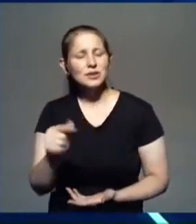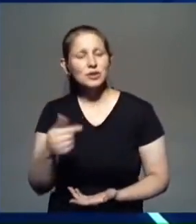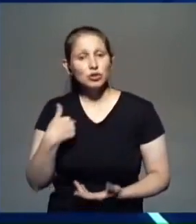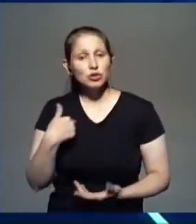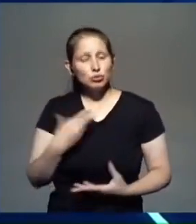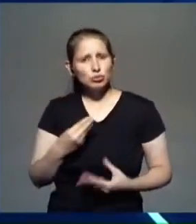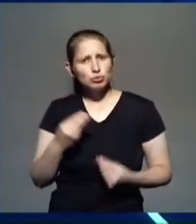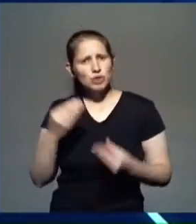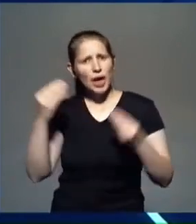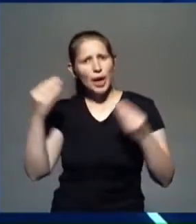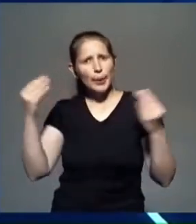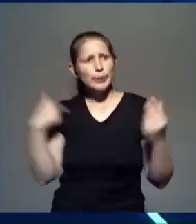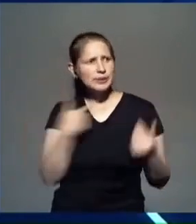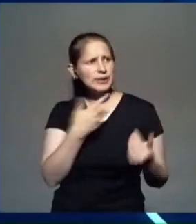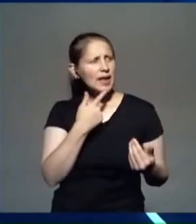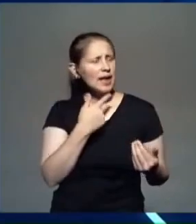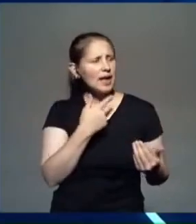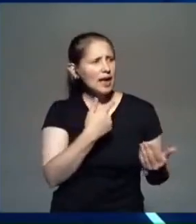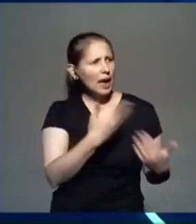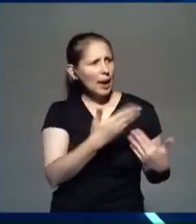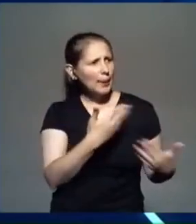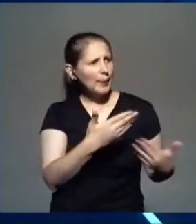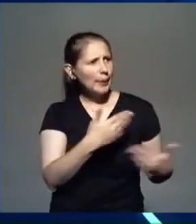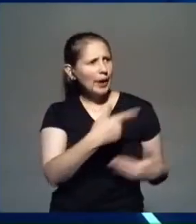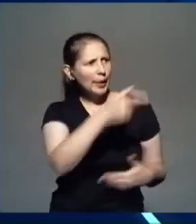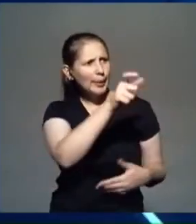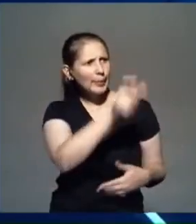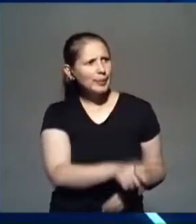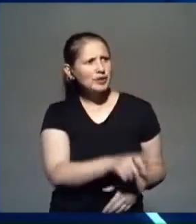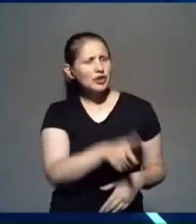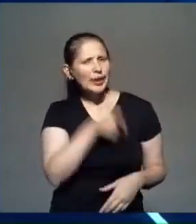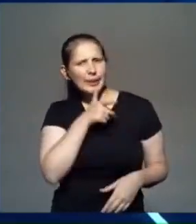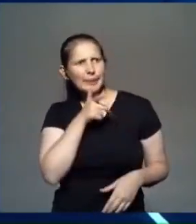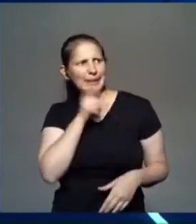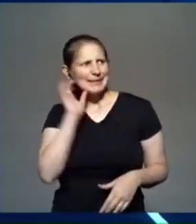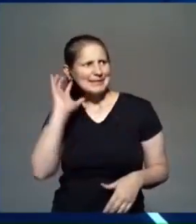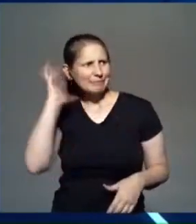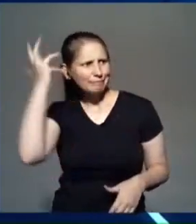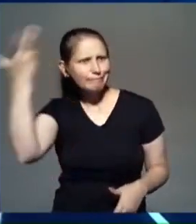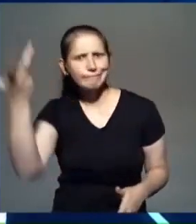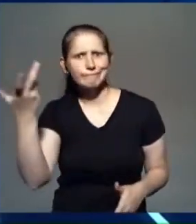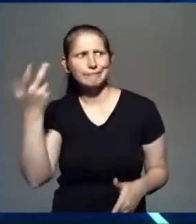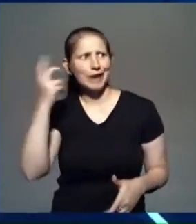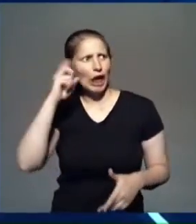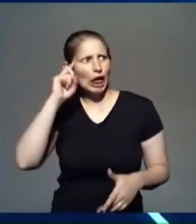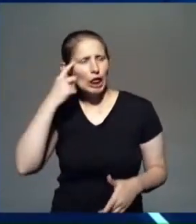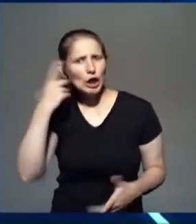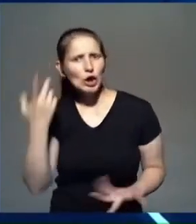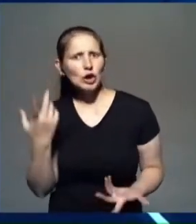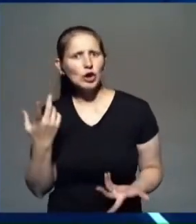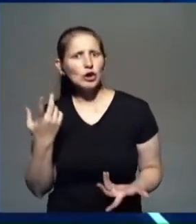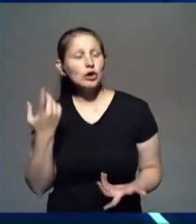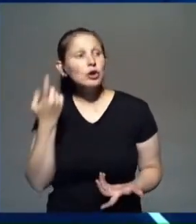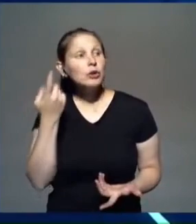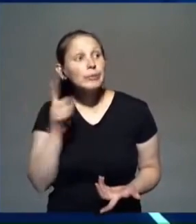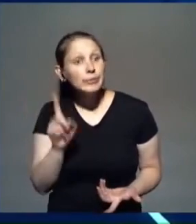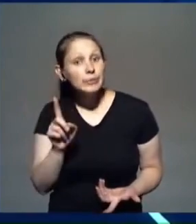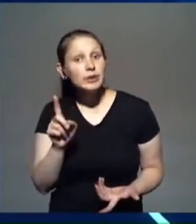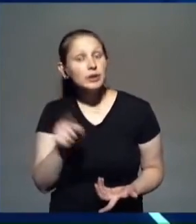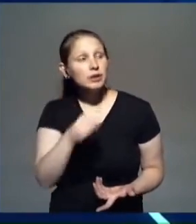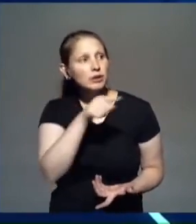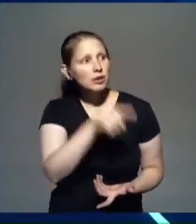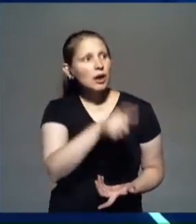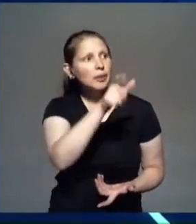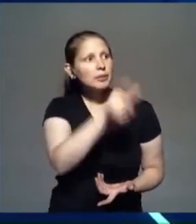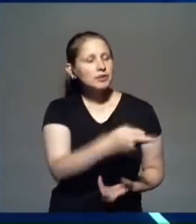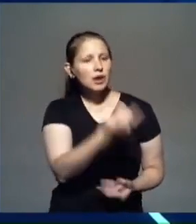uno a veces dice, ese es un loco. Y no justifico nada. Pero cuando vos escuchás la historia de vida, vos decís, ahora